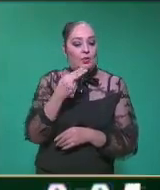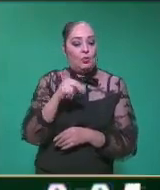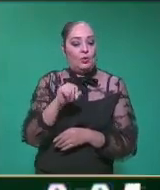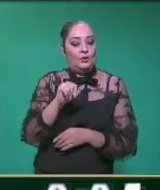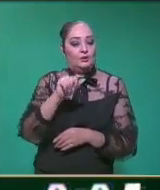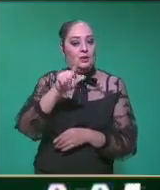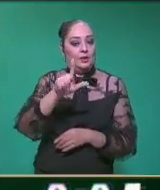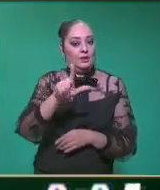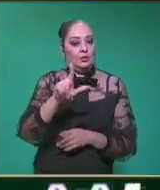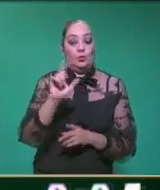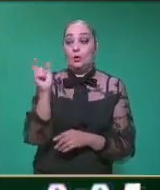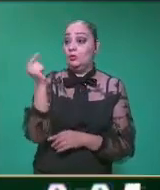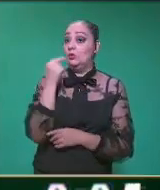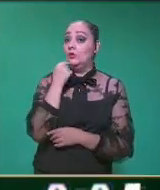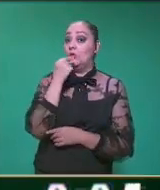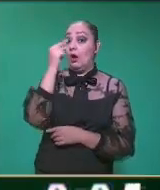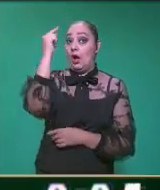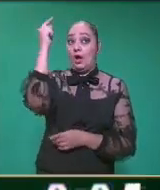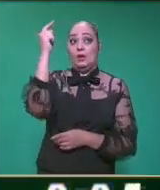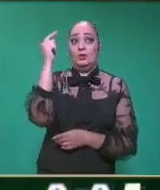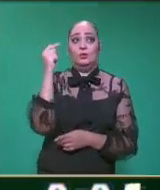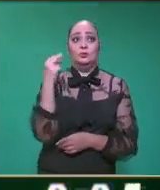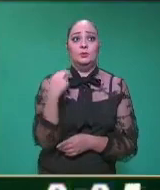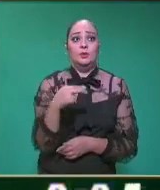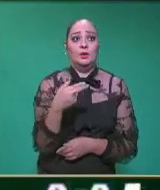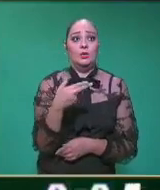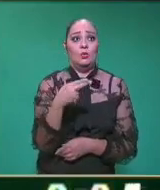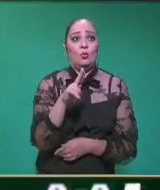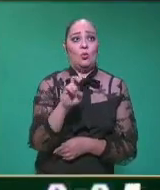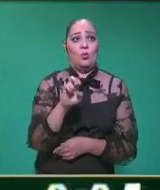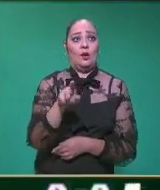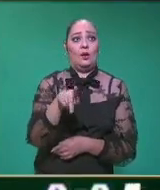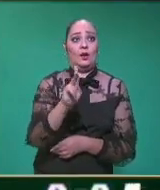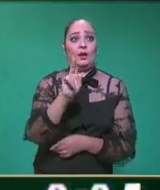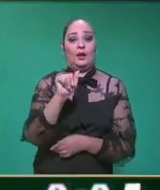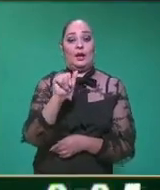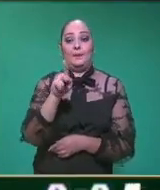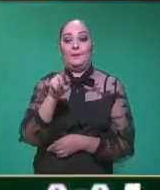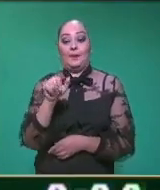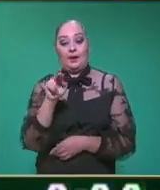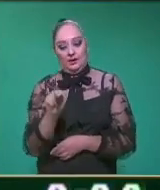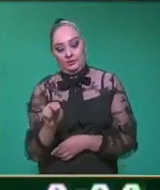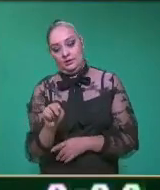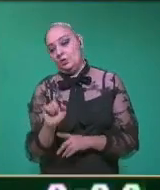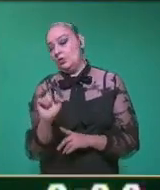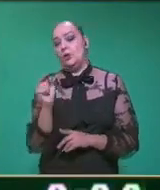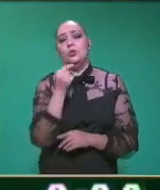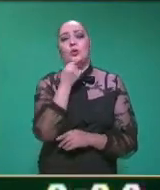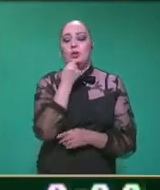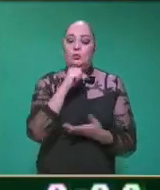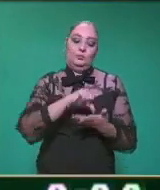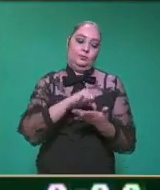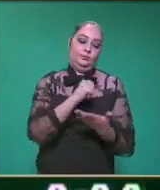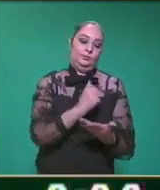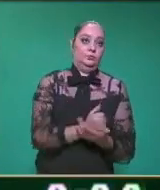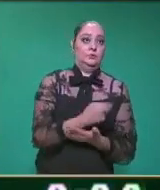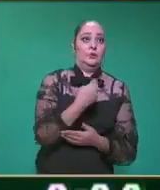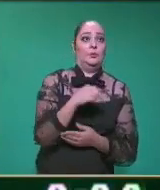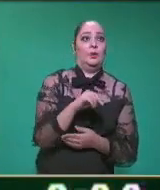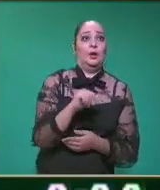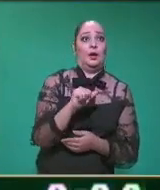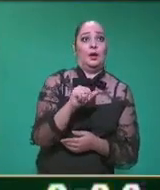está alto, se dice huecapa. Y cuando un niño no está alto, se le dice amo